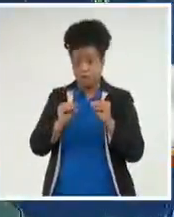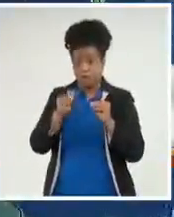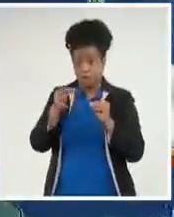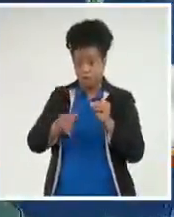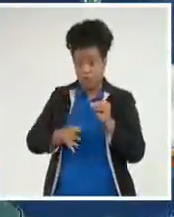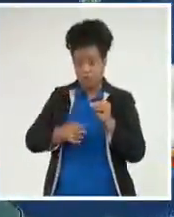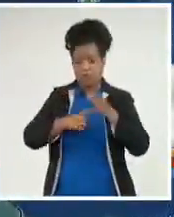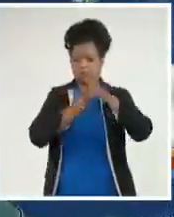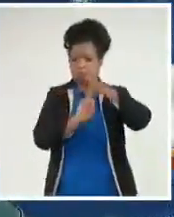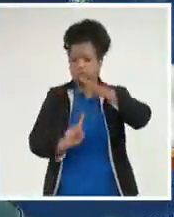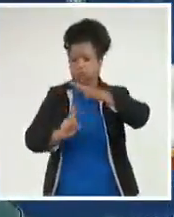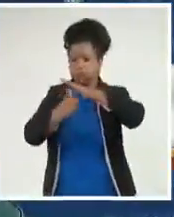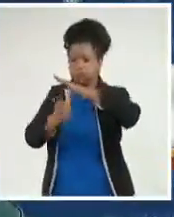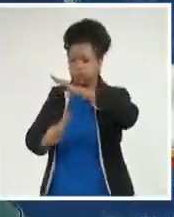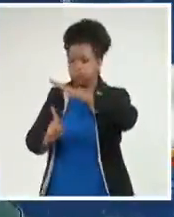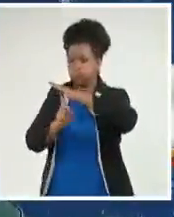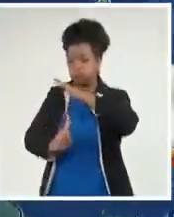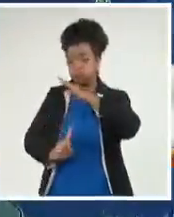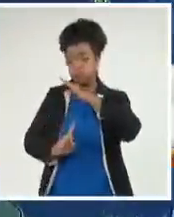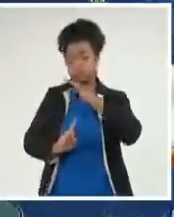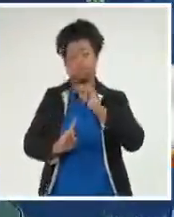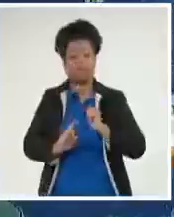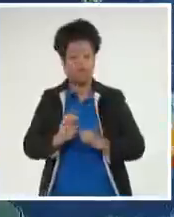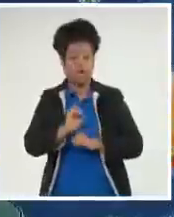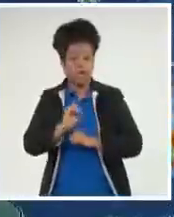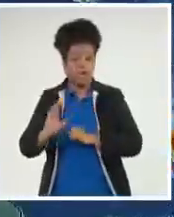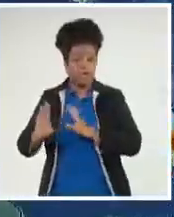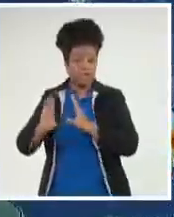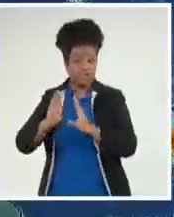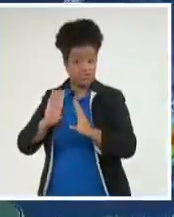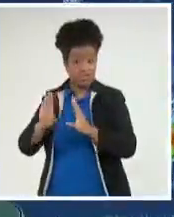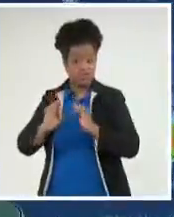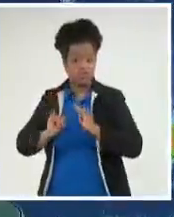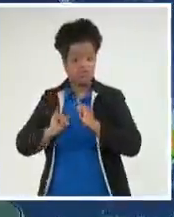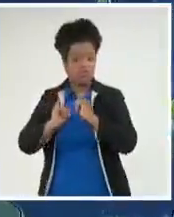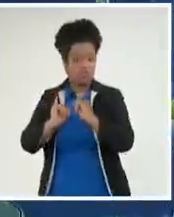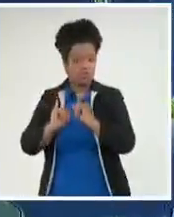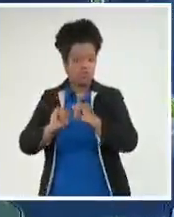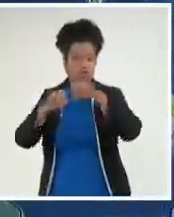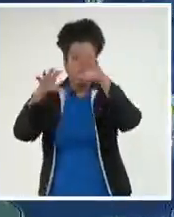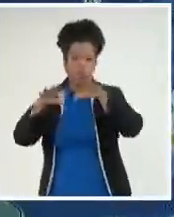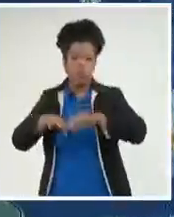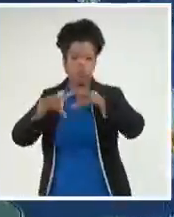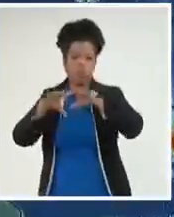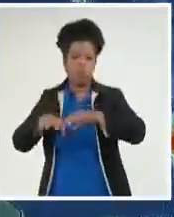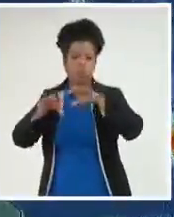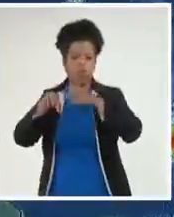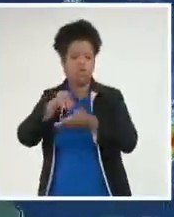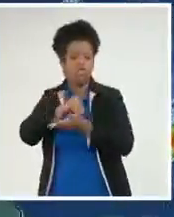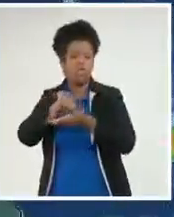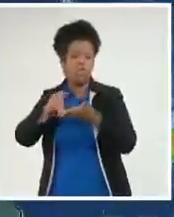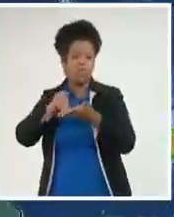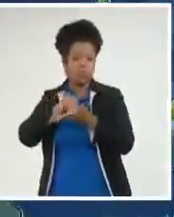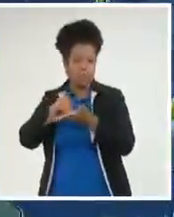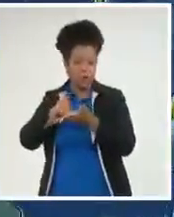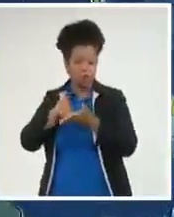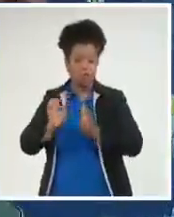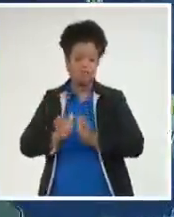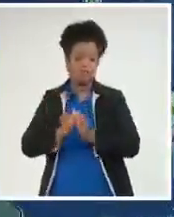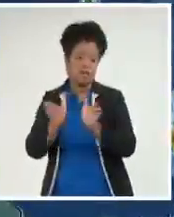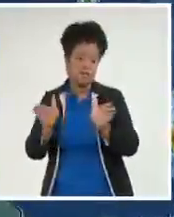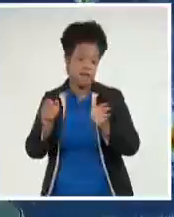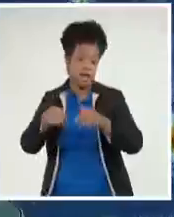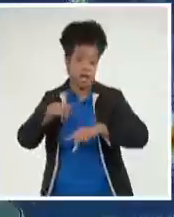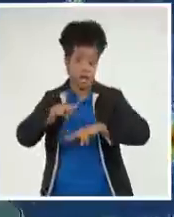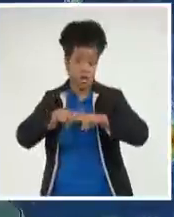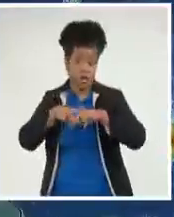abundante. Y bueno, en el occidente tenemos un registro de 78 milímetros en la Virgen del Camino, aquí en La Habana. Pero